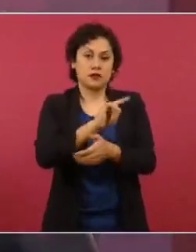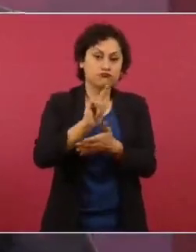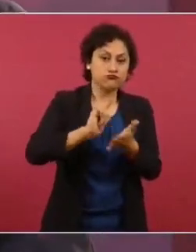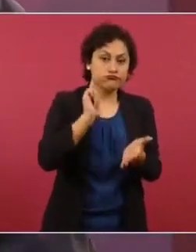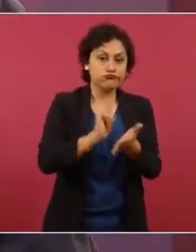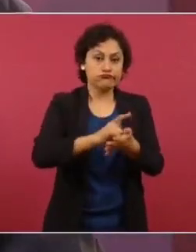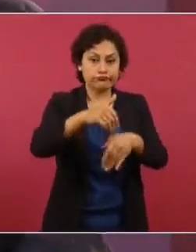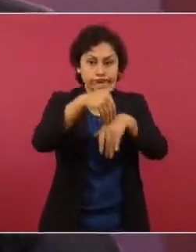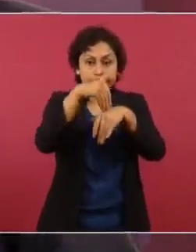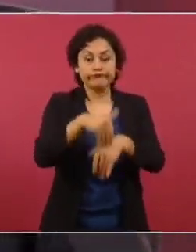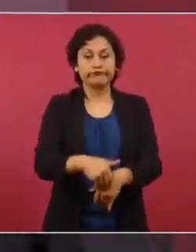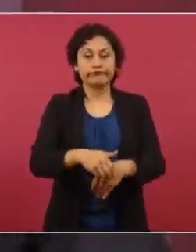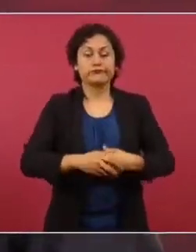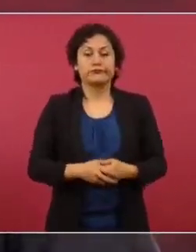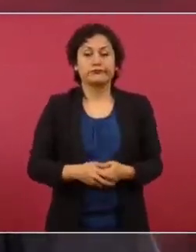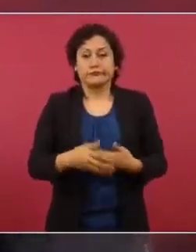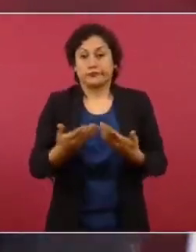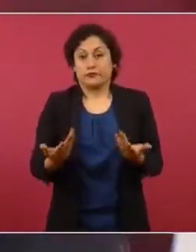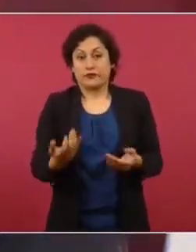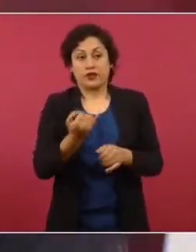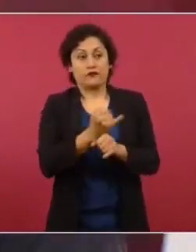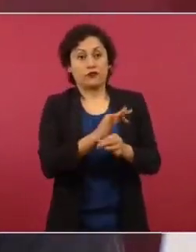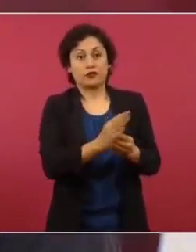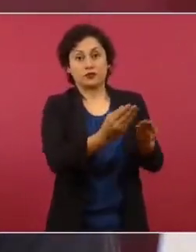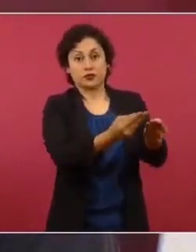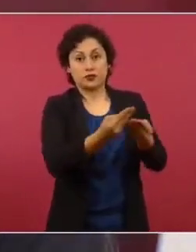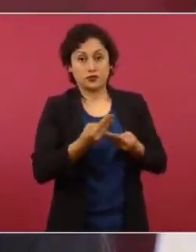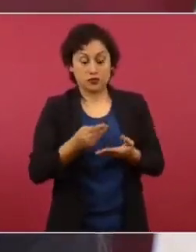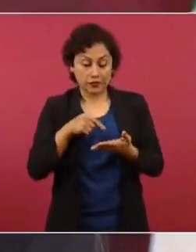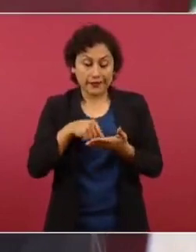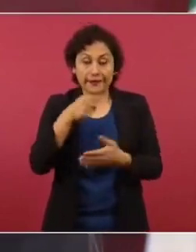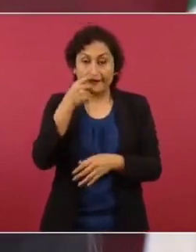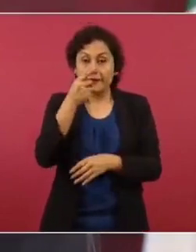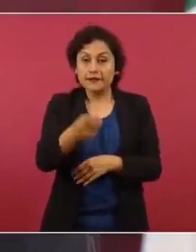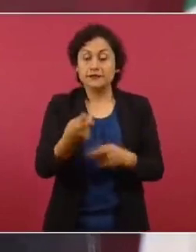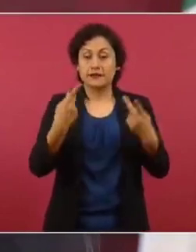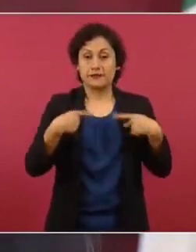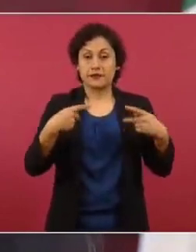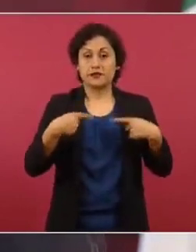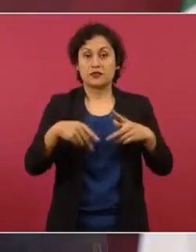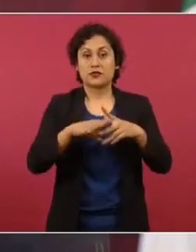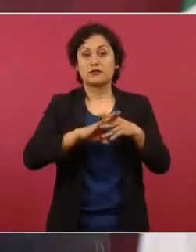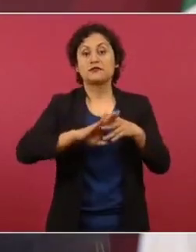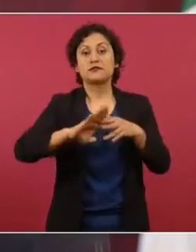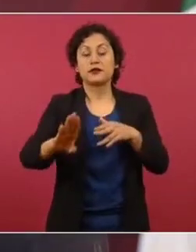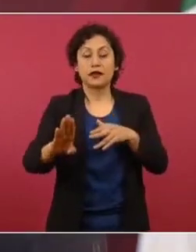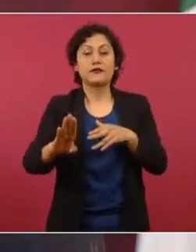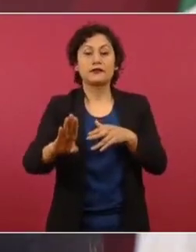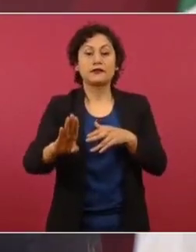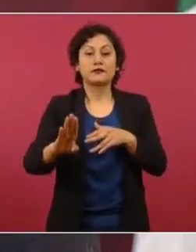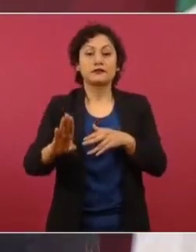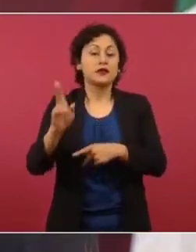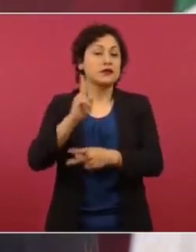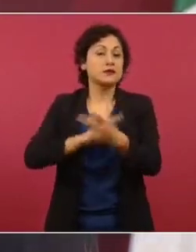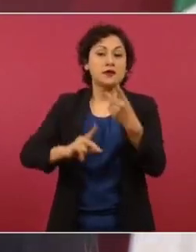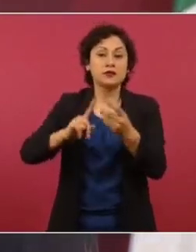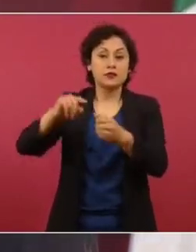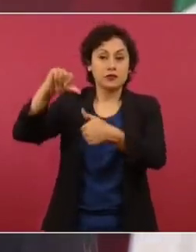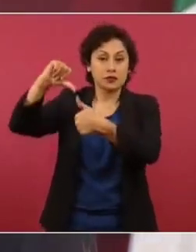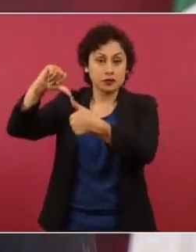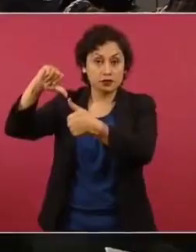Lo que sabemos hasta ahora es que son migrantes de Centroamérica, fundamentalmente,